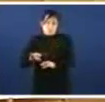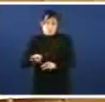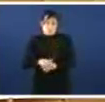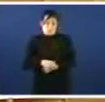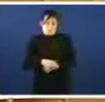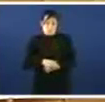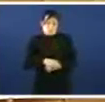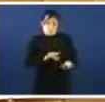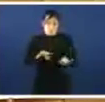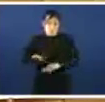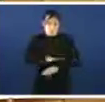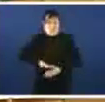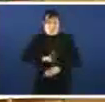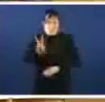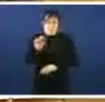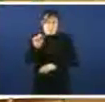do Valmiñor